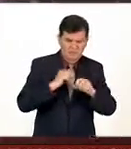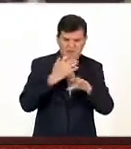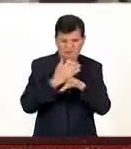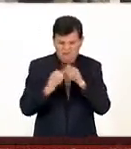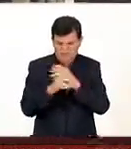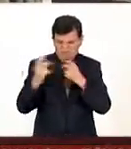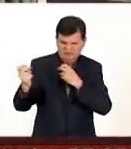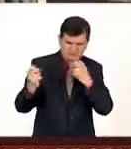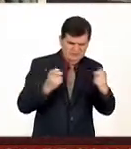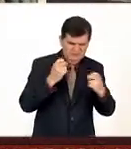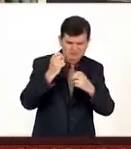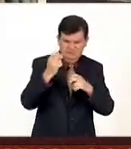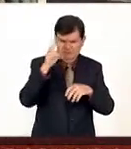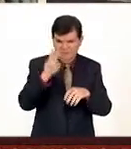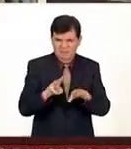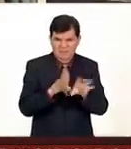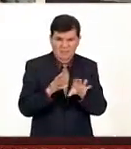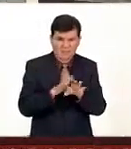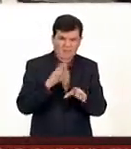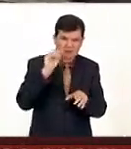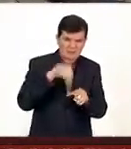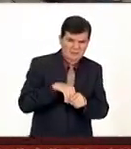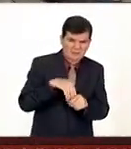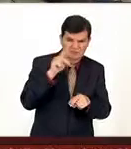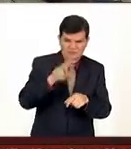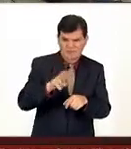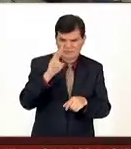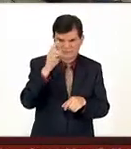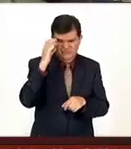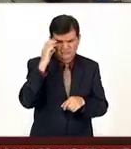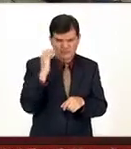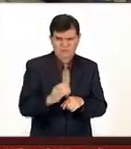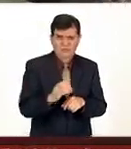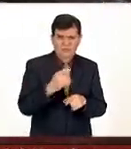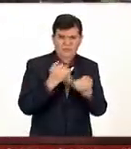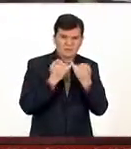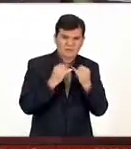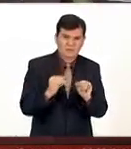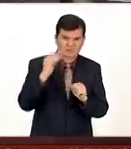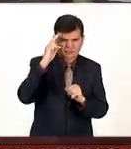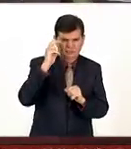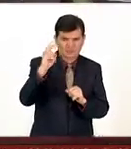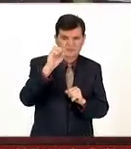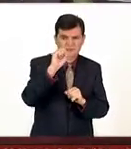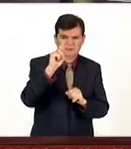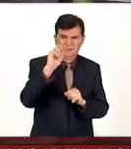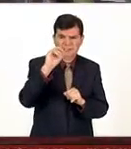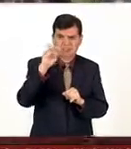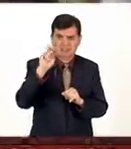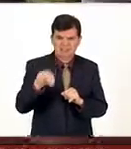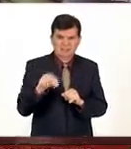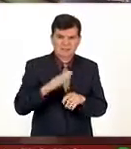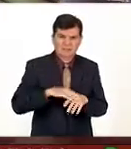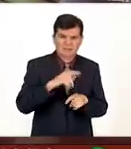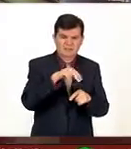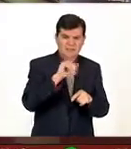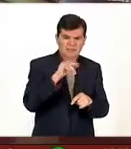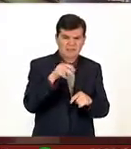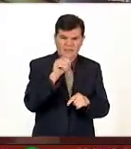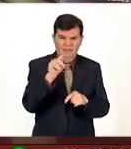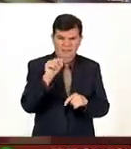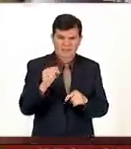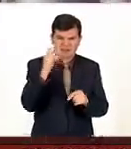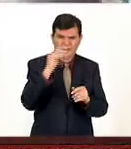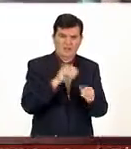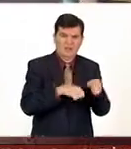y lo otro entonces evidentemente había una secrecía bestial lo inaugura lo sueña stalin lo inaugura nikita khrushchev